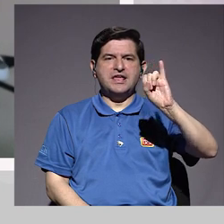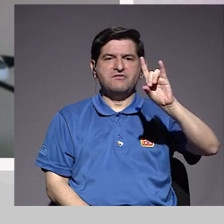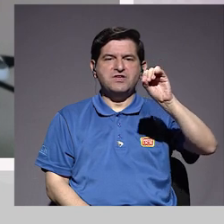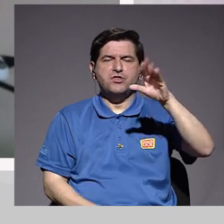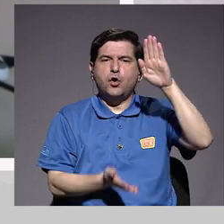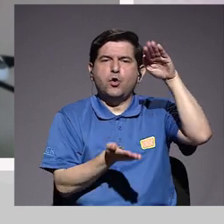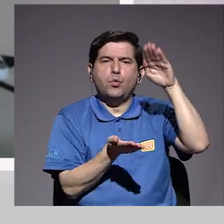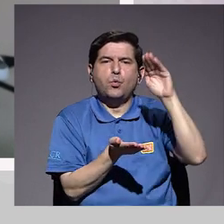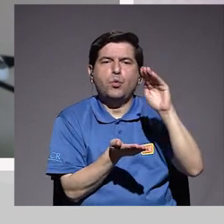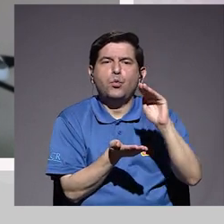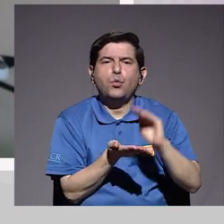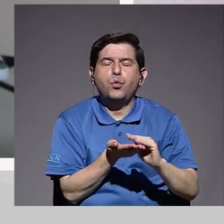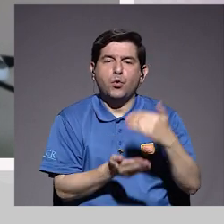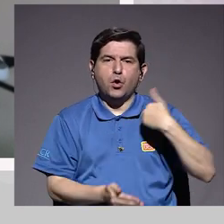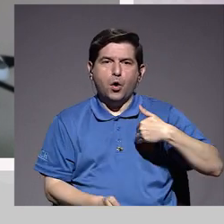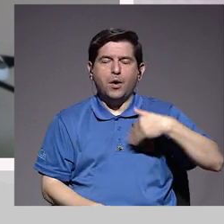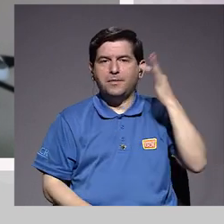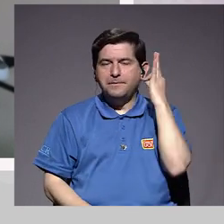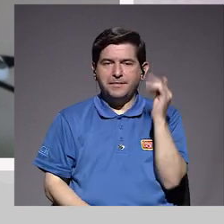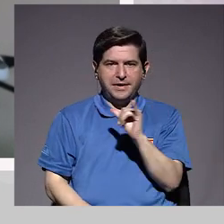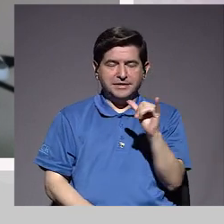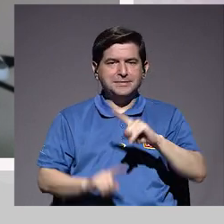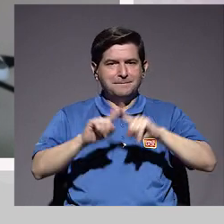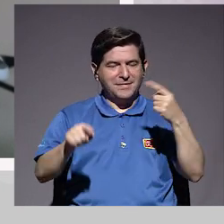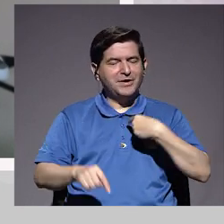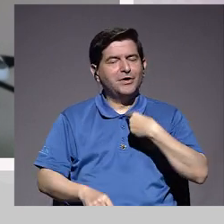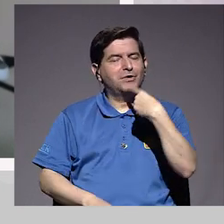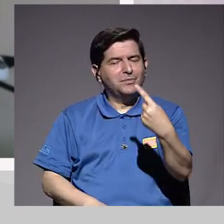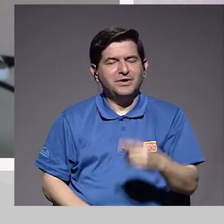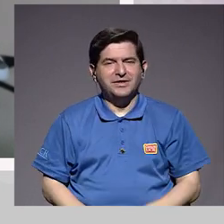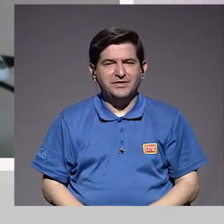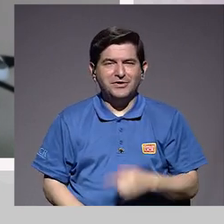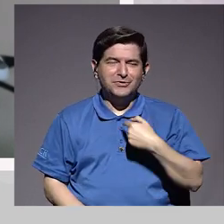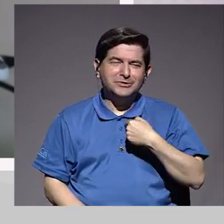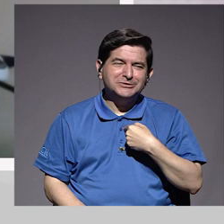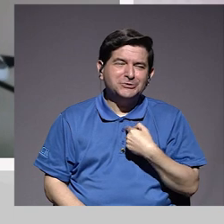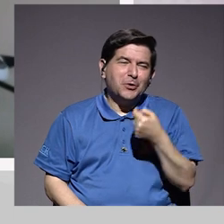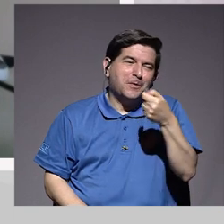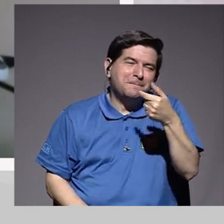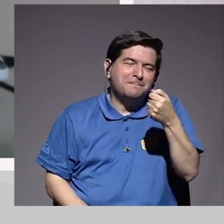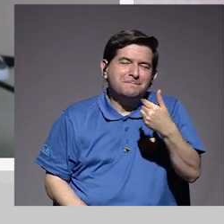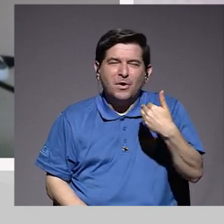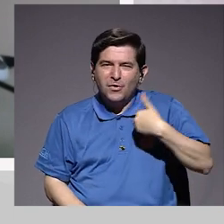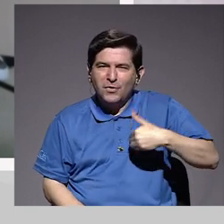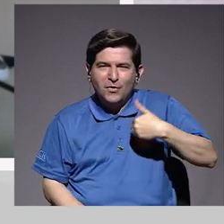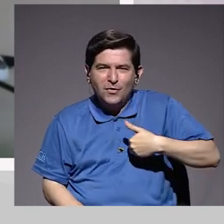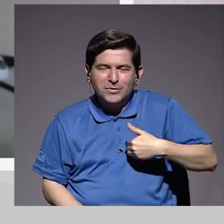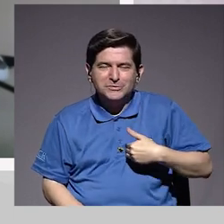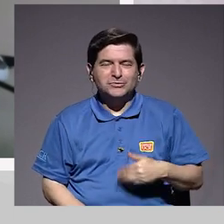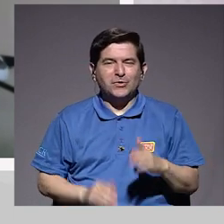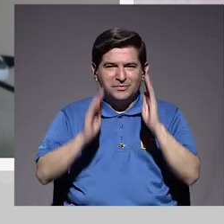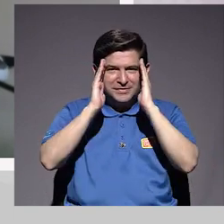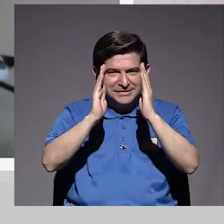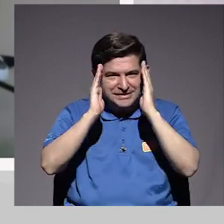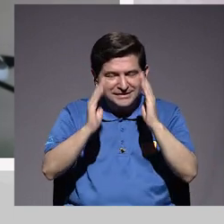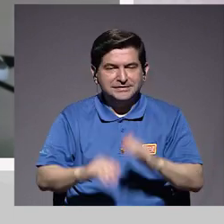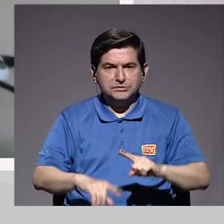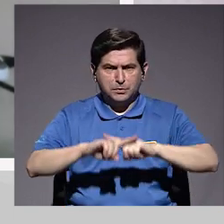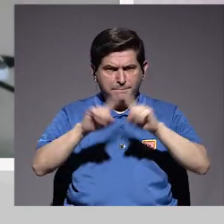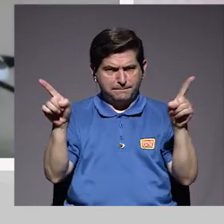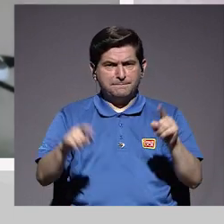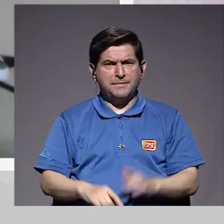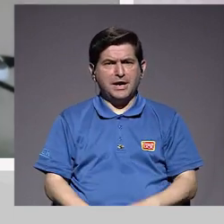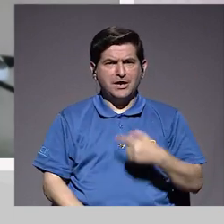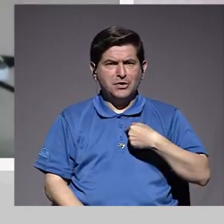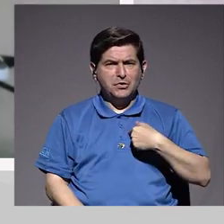tanto en hombres como mujeres, pero como te digo, con el sesgo de que tengo pocos varones en la consulta. Pero sin embargo, si yo tuviera que emitir